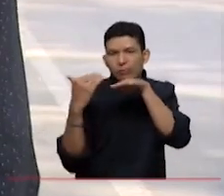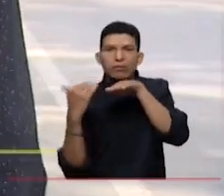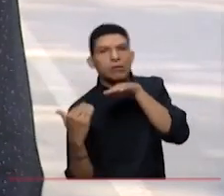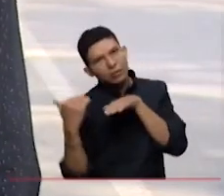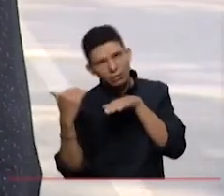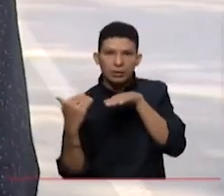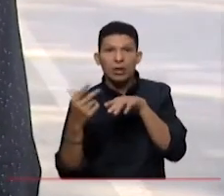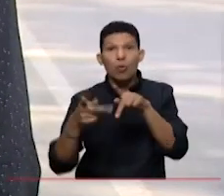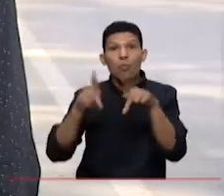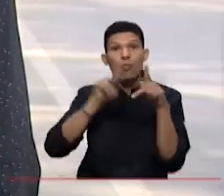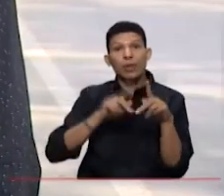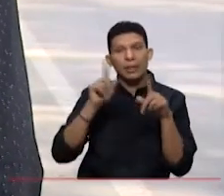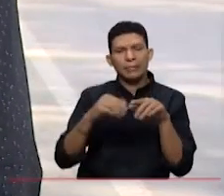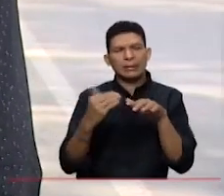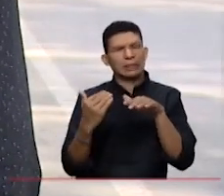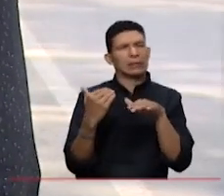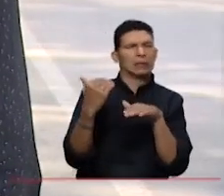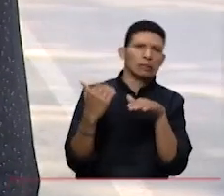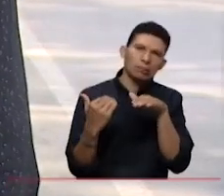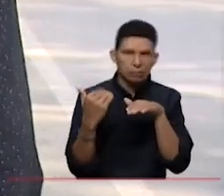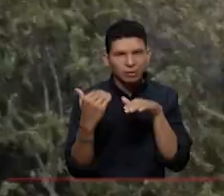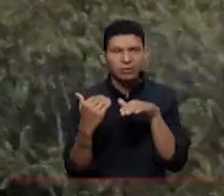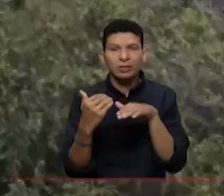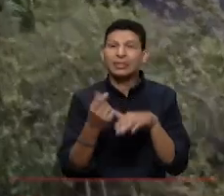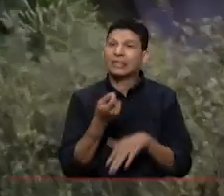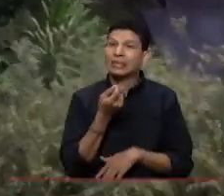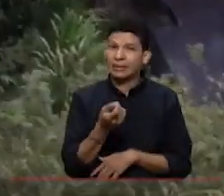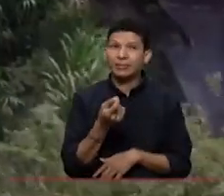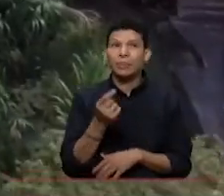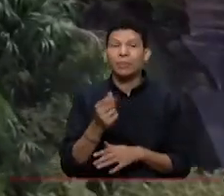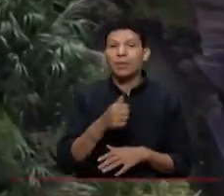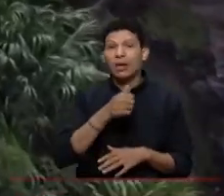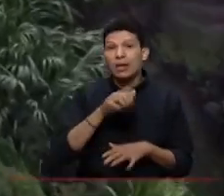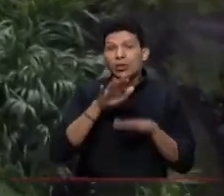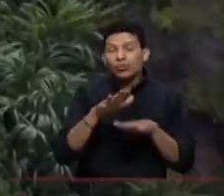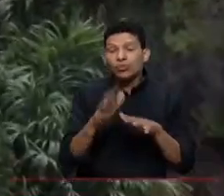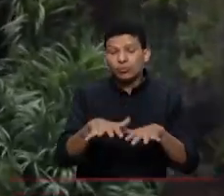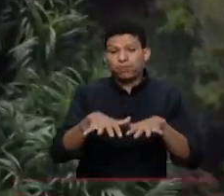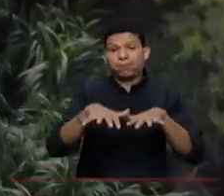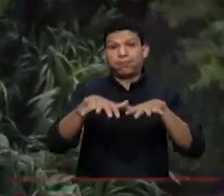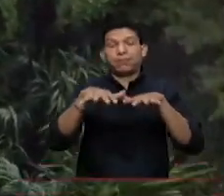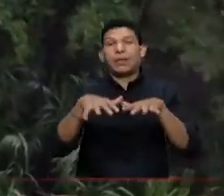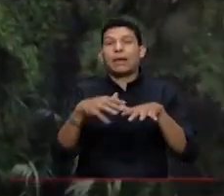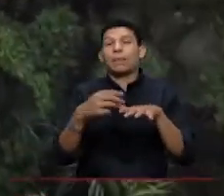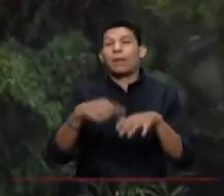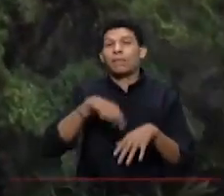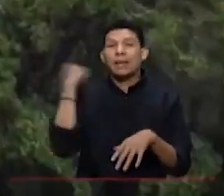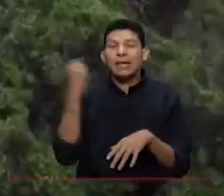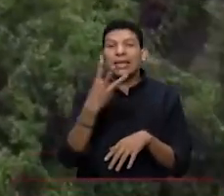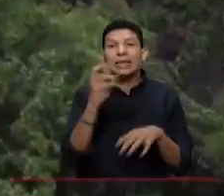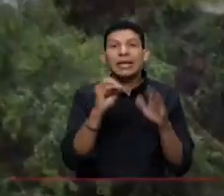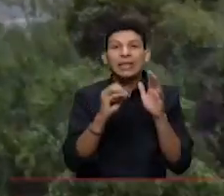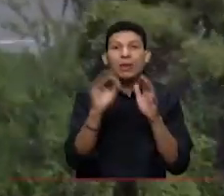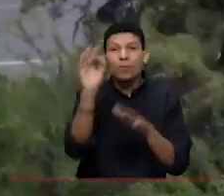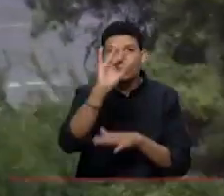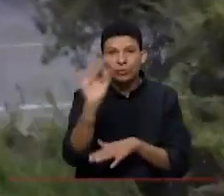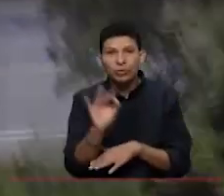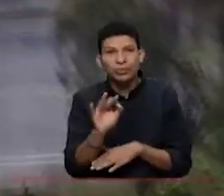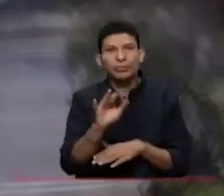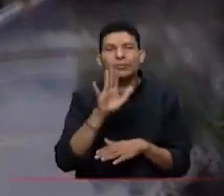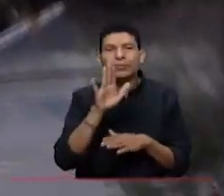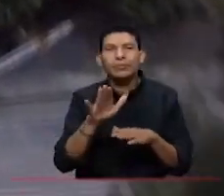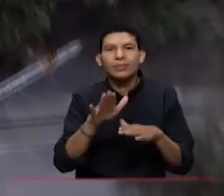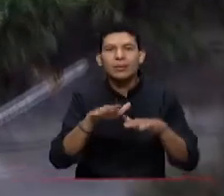estabilidad del puente. Estuvo bastante colmatado y había perdido aproximadamente un 30% de la